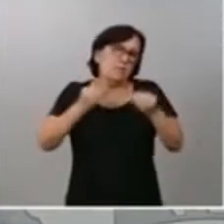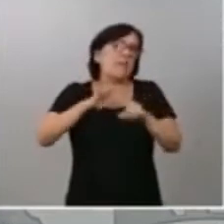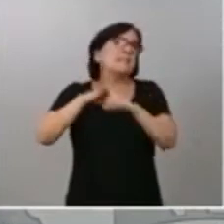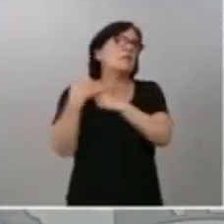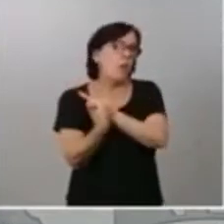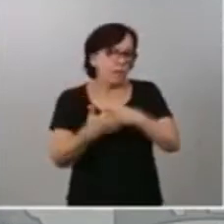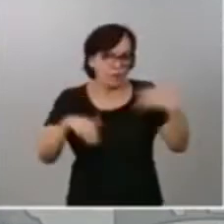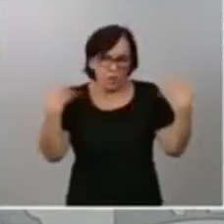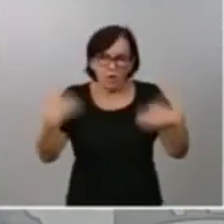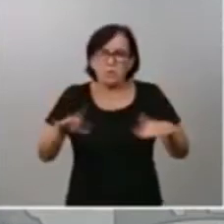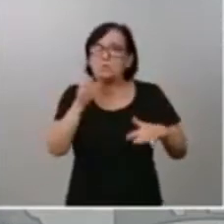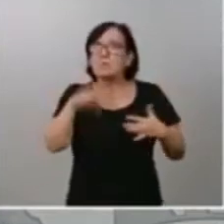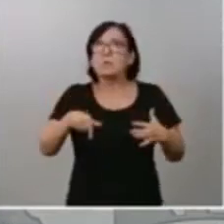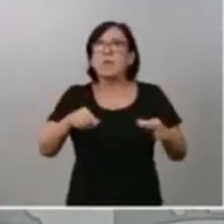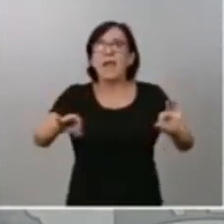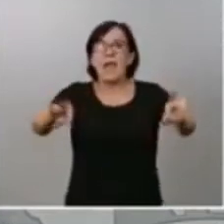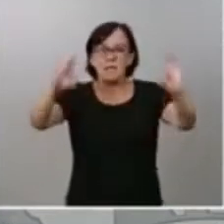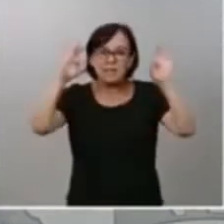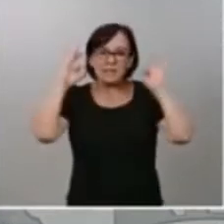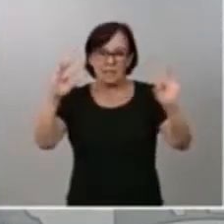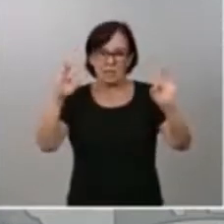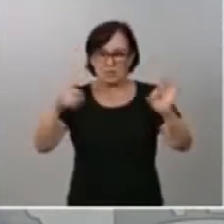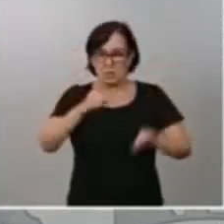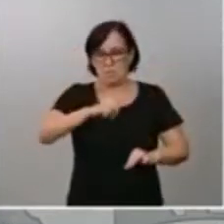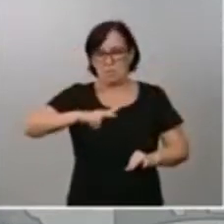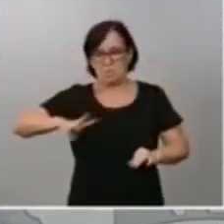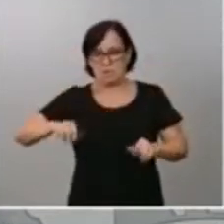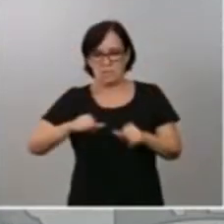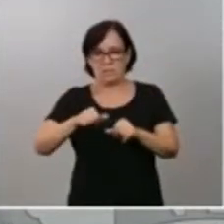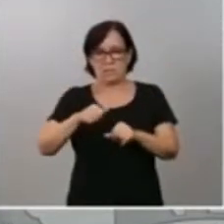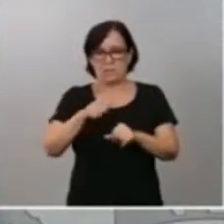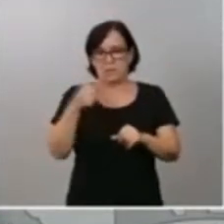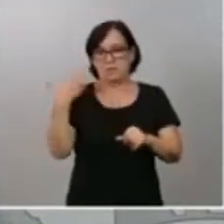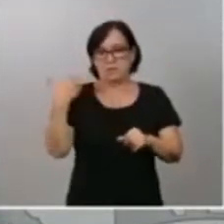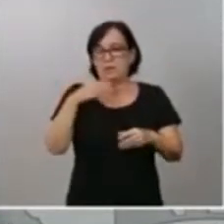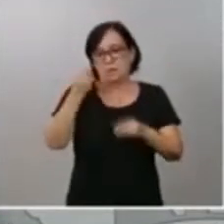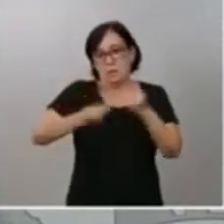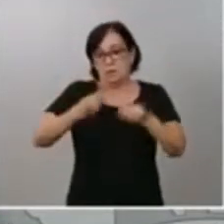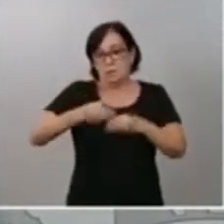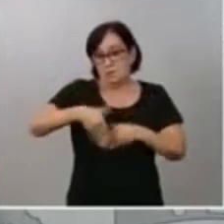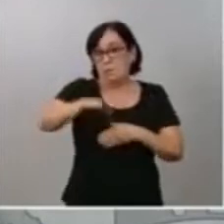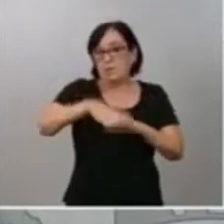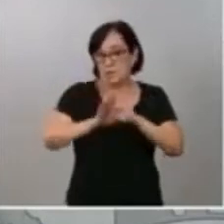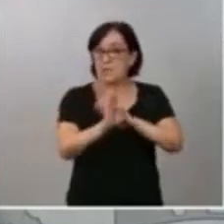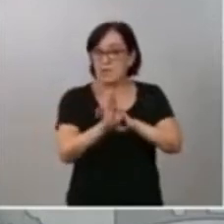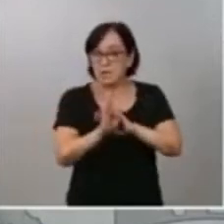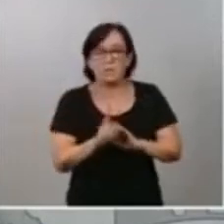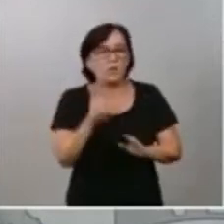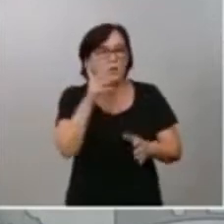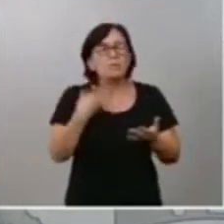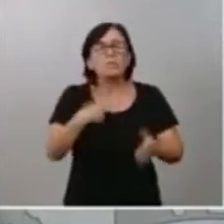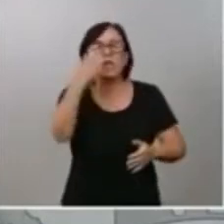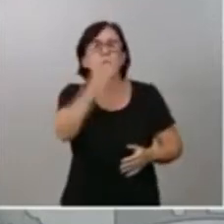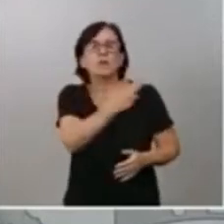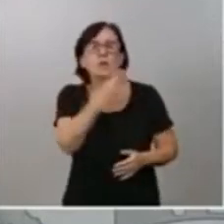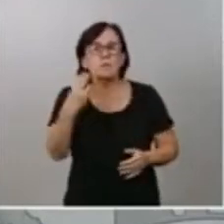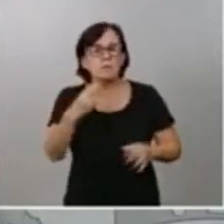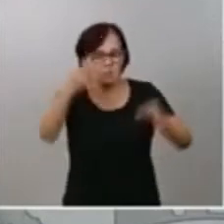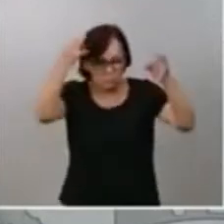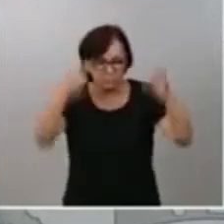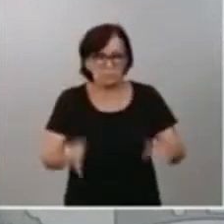extraordinarias de estos meses pasados y que también tenemos por delante. Tenemos, en definitiva, el compromiso firme de cumplir